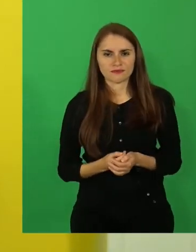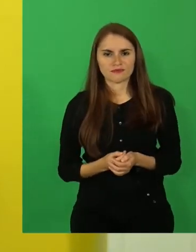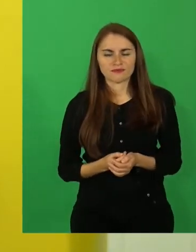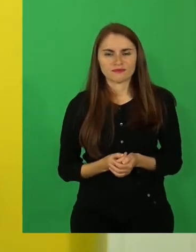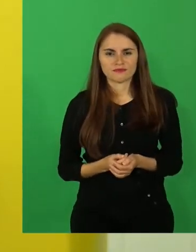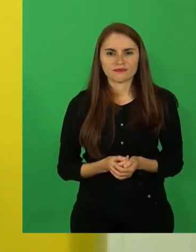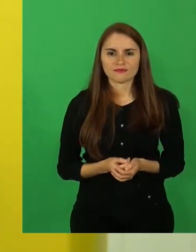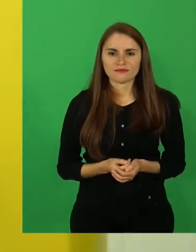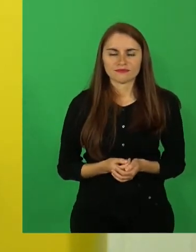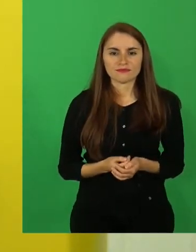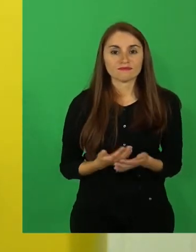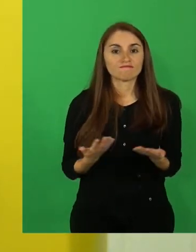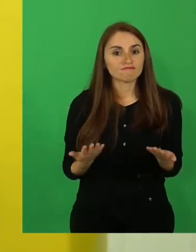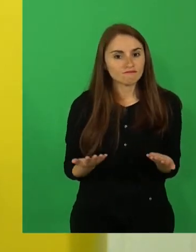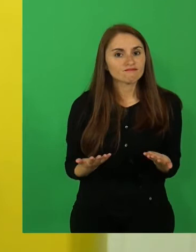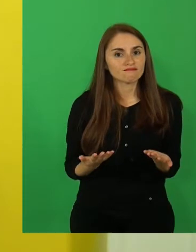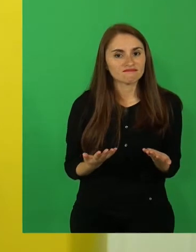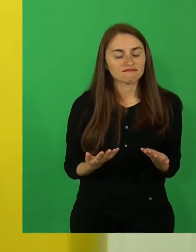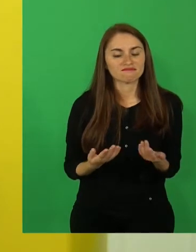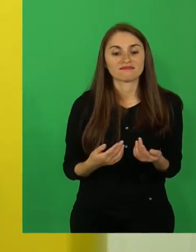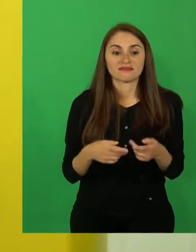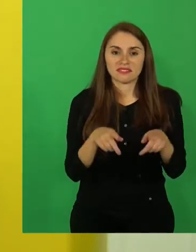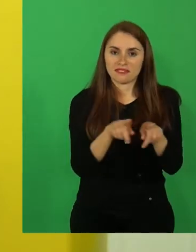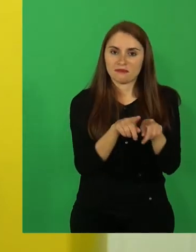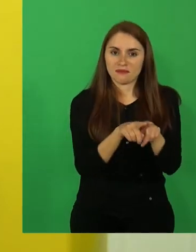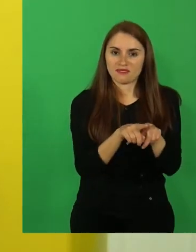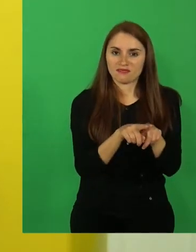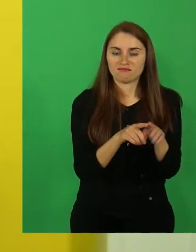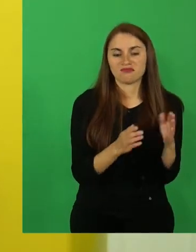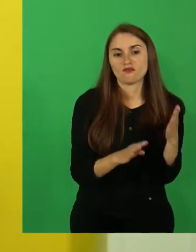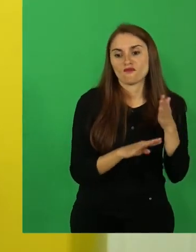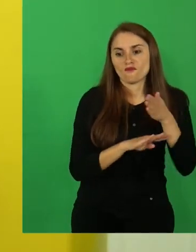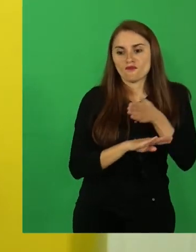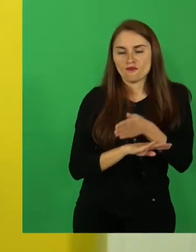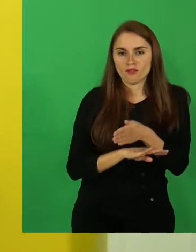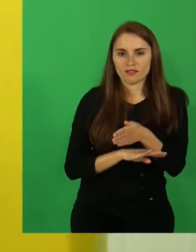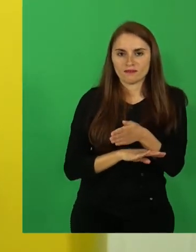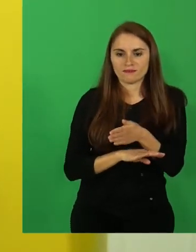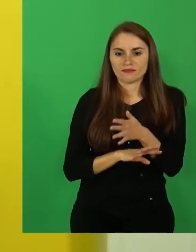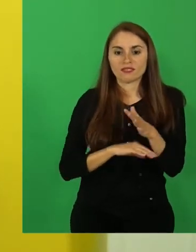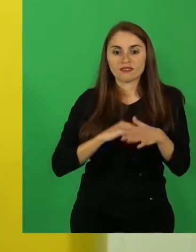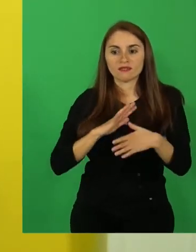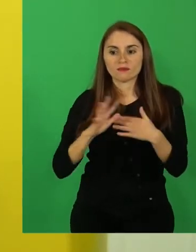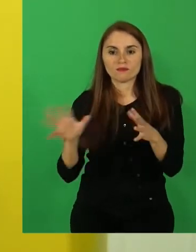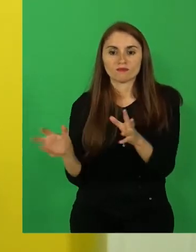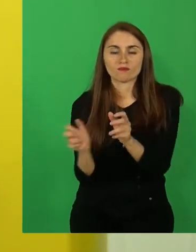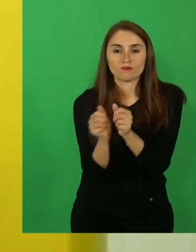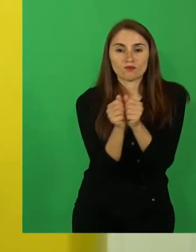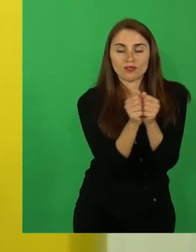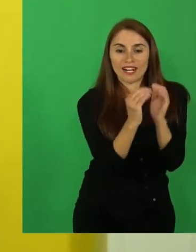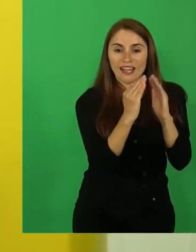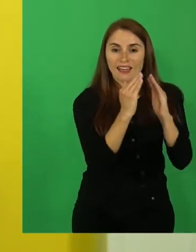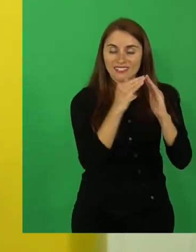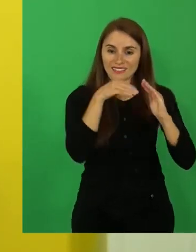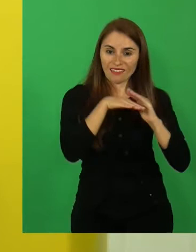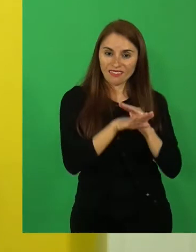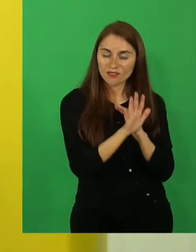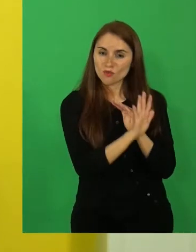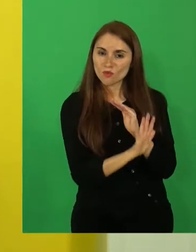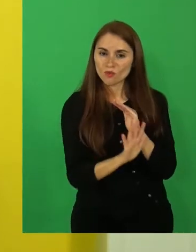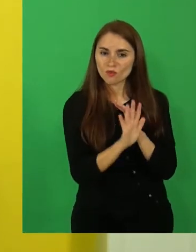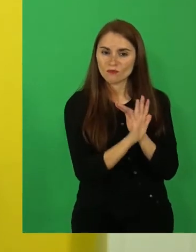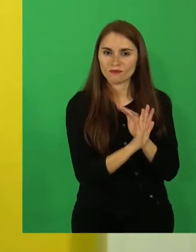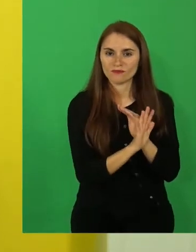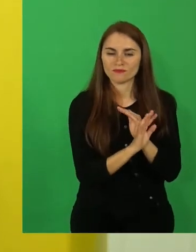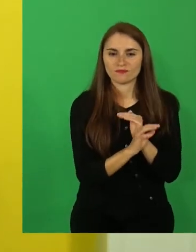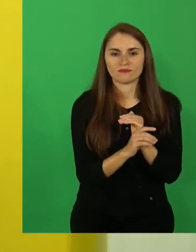Y así lo hizo el hermano, y la escondió de este cóndor que la había